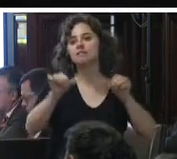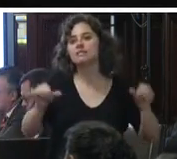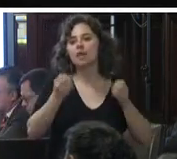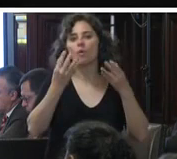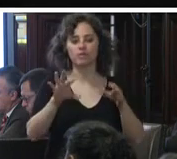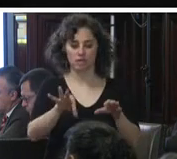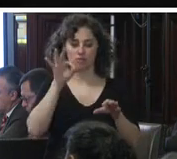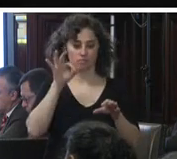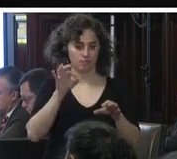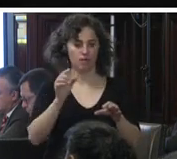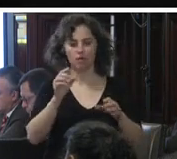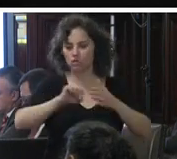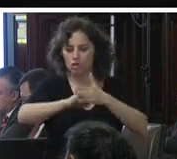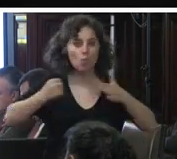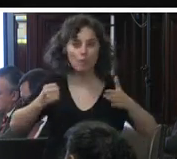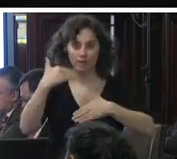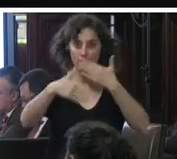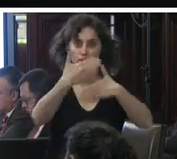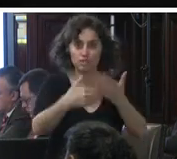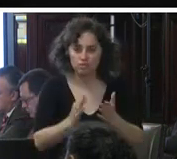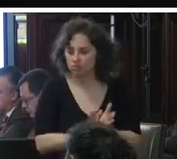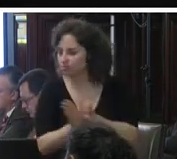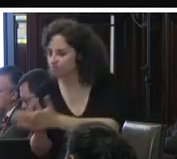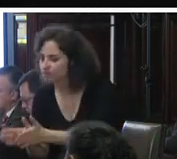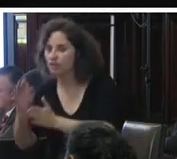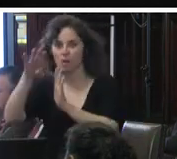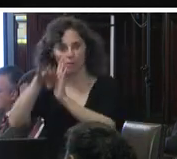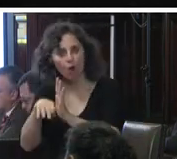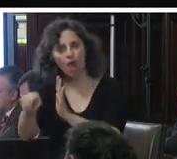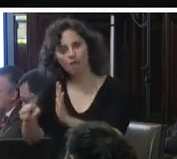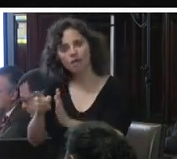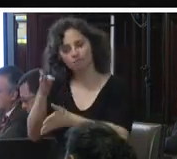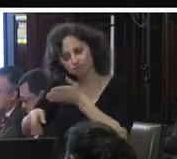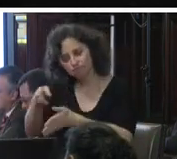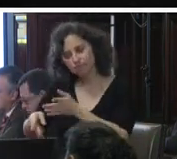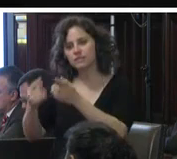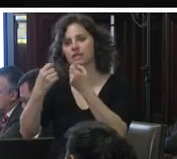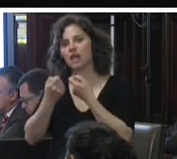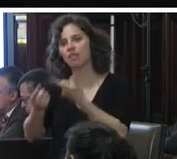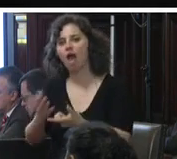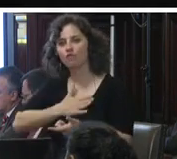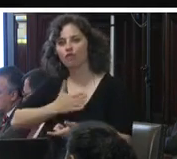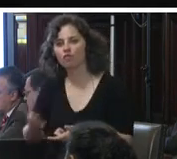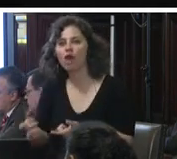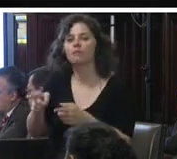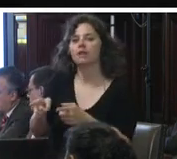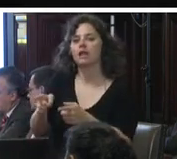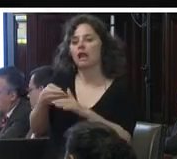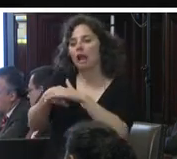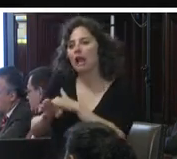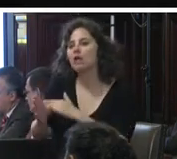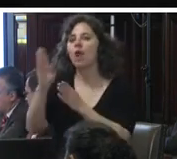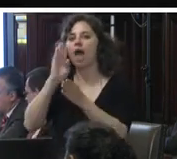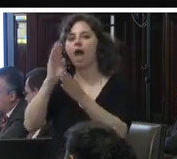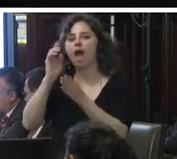opta o que se suspende el proceso se canalizan a este programa en donde se les está dando voluntariamente ellos entran a